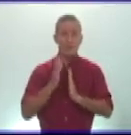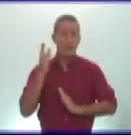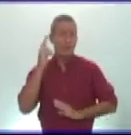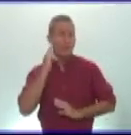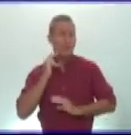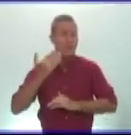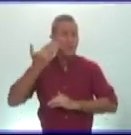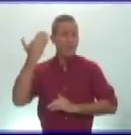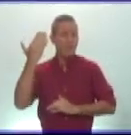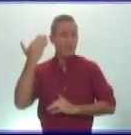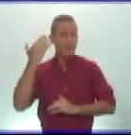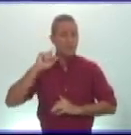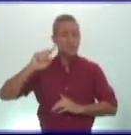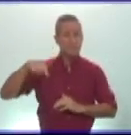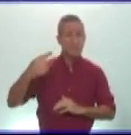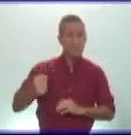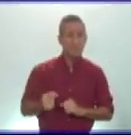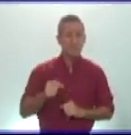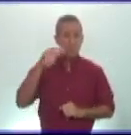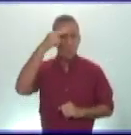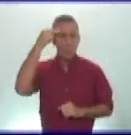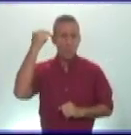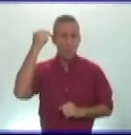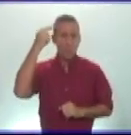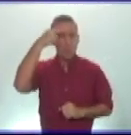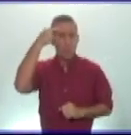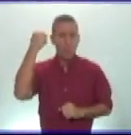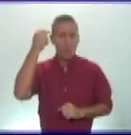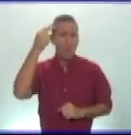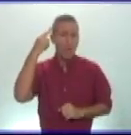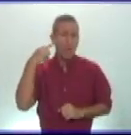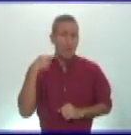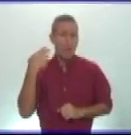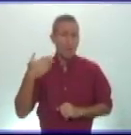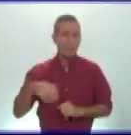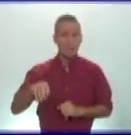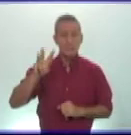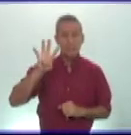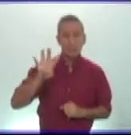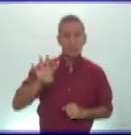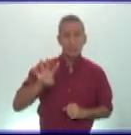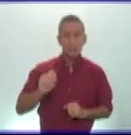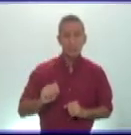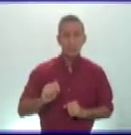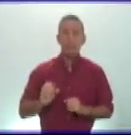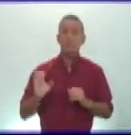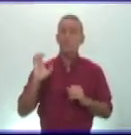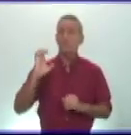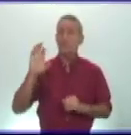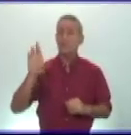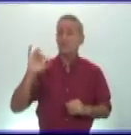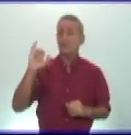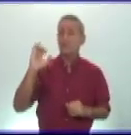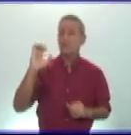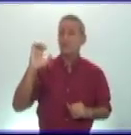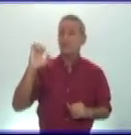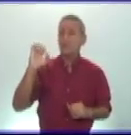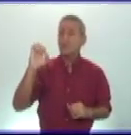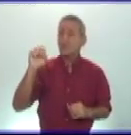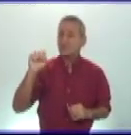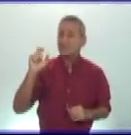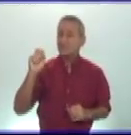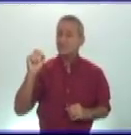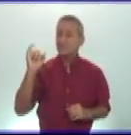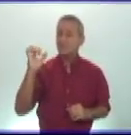antigua roma después del siglo 4 fue el cristianismo antes de este periodo el culto a los